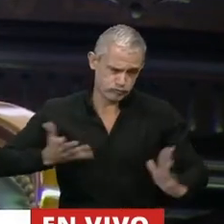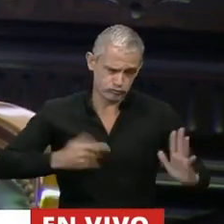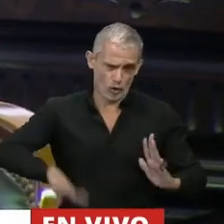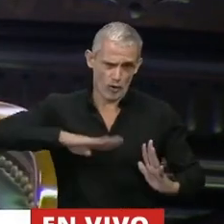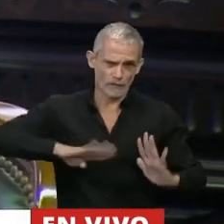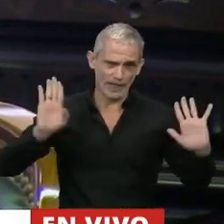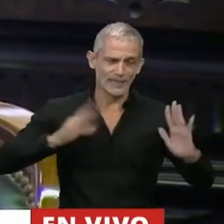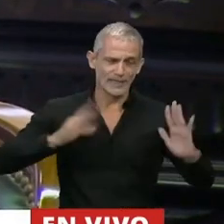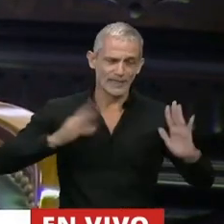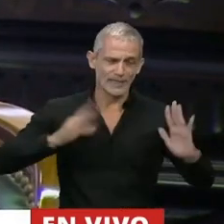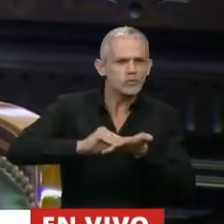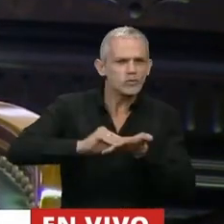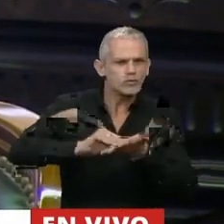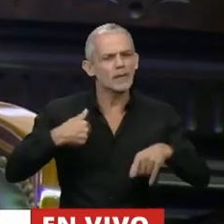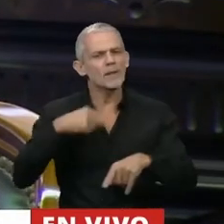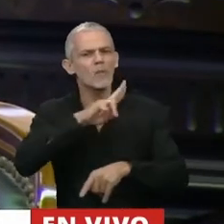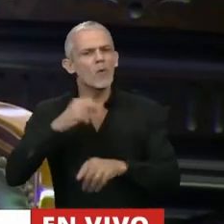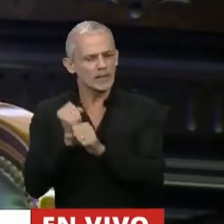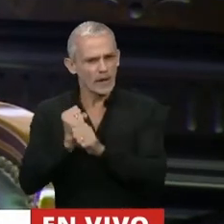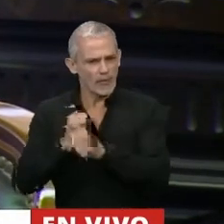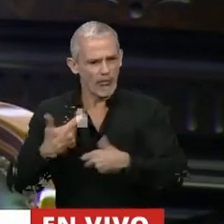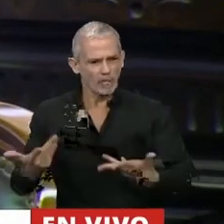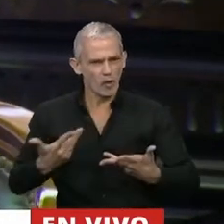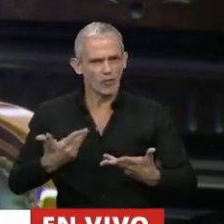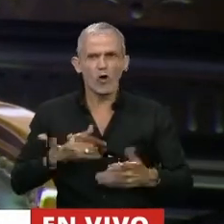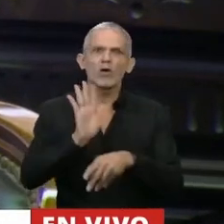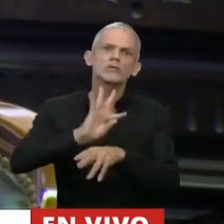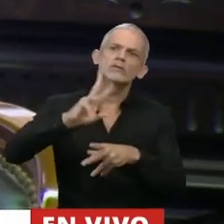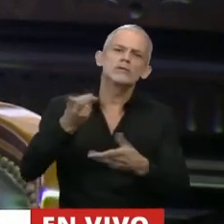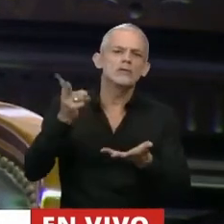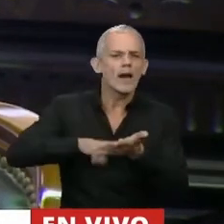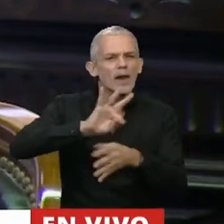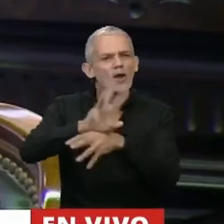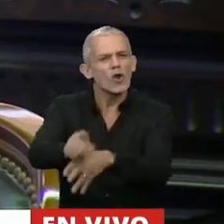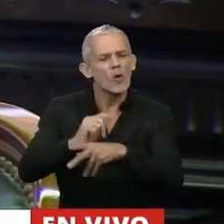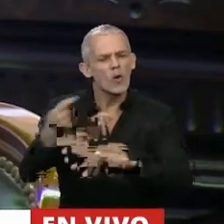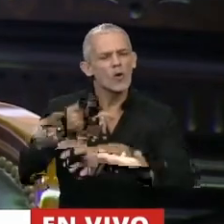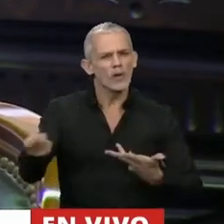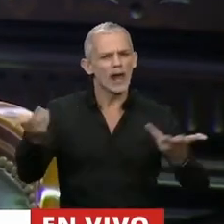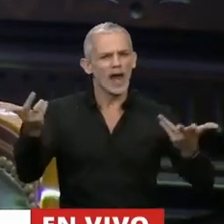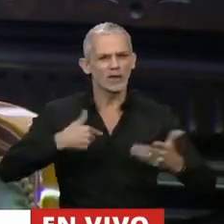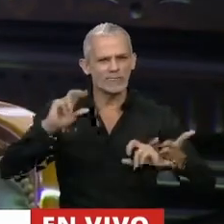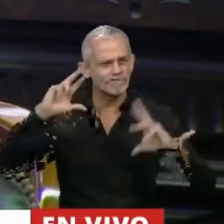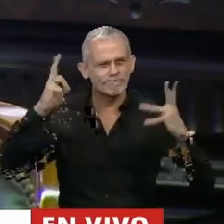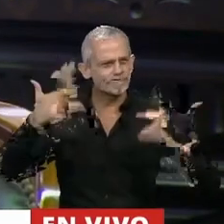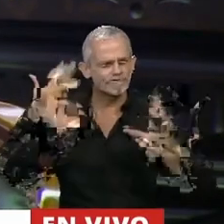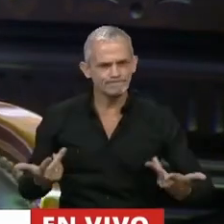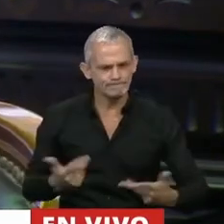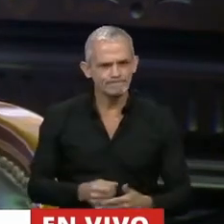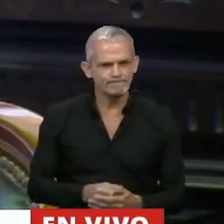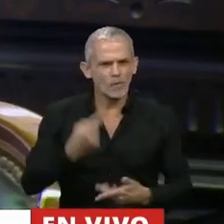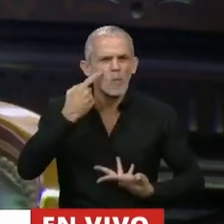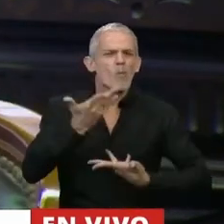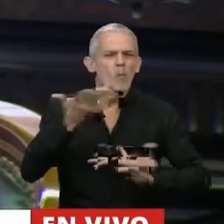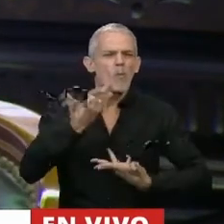diputada y como trabajadora por este nuevo robo a los jubilados. En este sentido, quiero reflejar